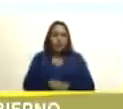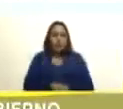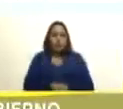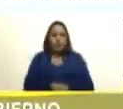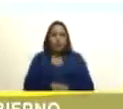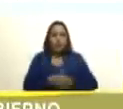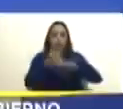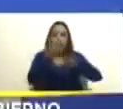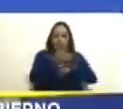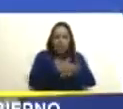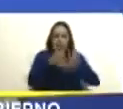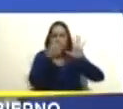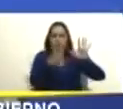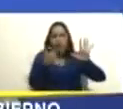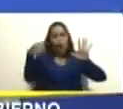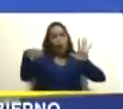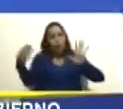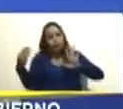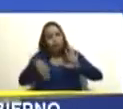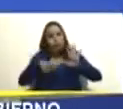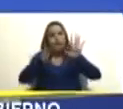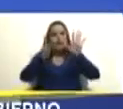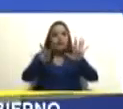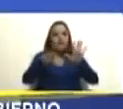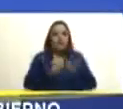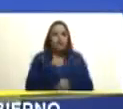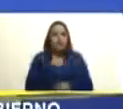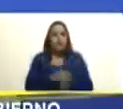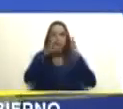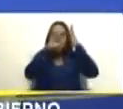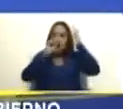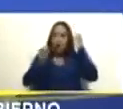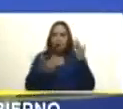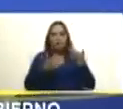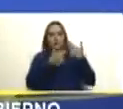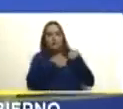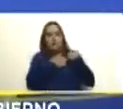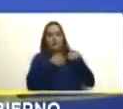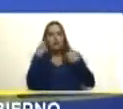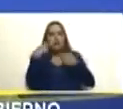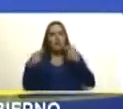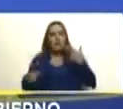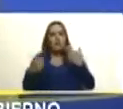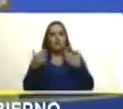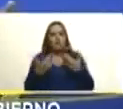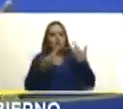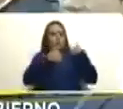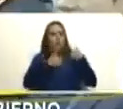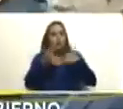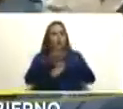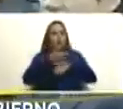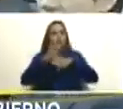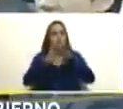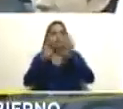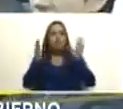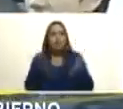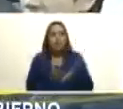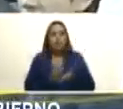embajadores encargados de negocio altísimos representantes de los gobiernos del mundo